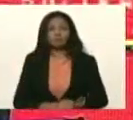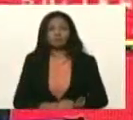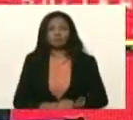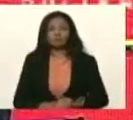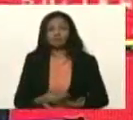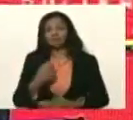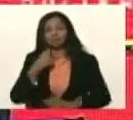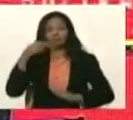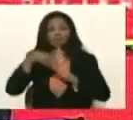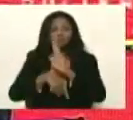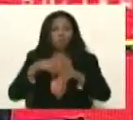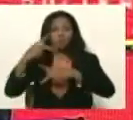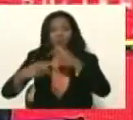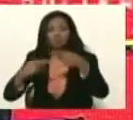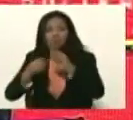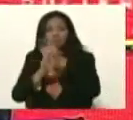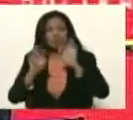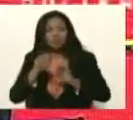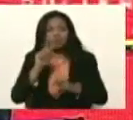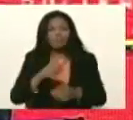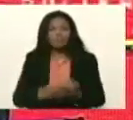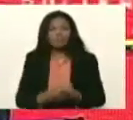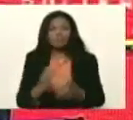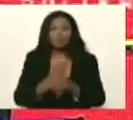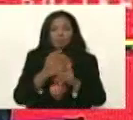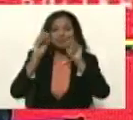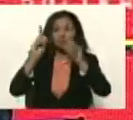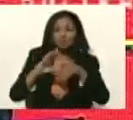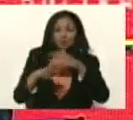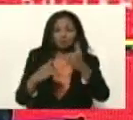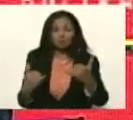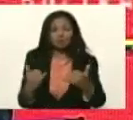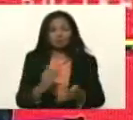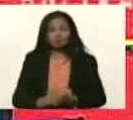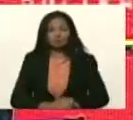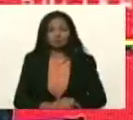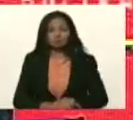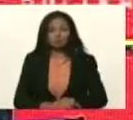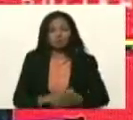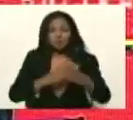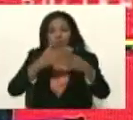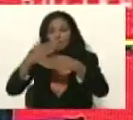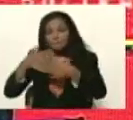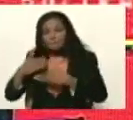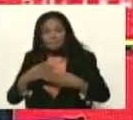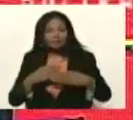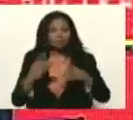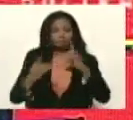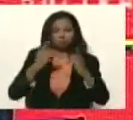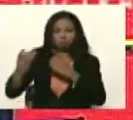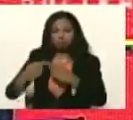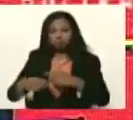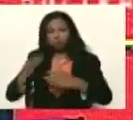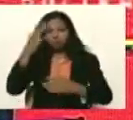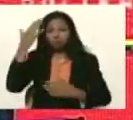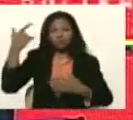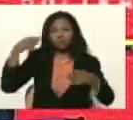adentro del proceso, toma de decisiones, de compartir debates, sueños,